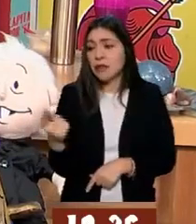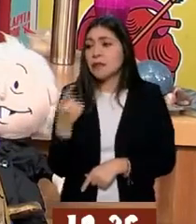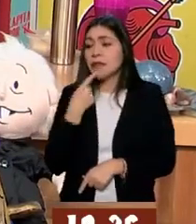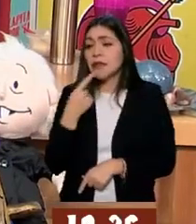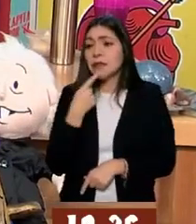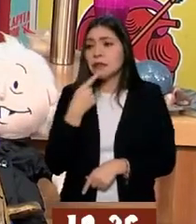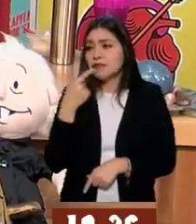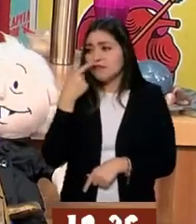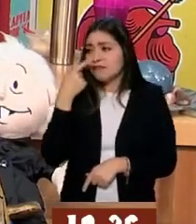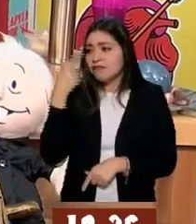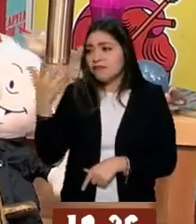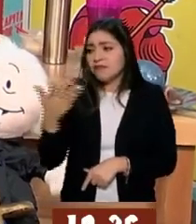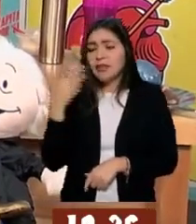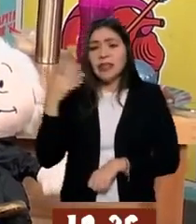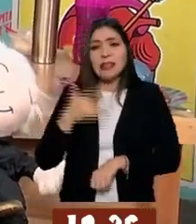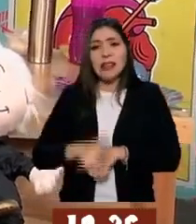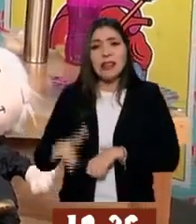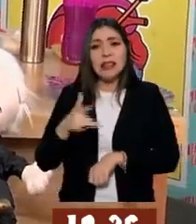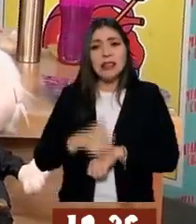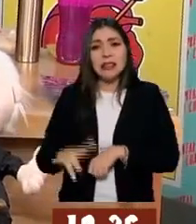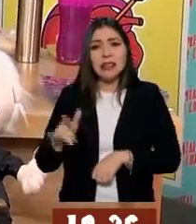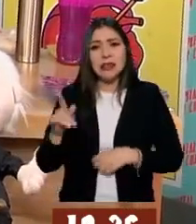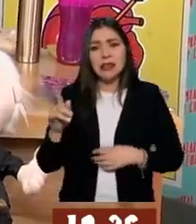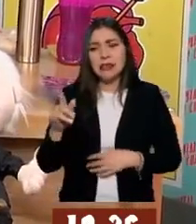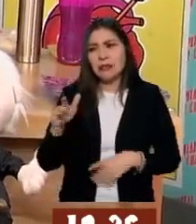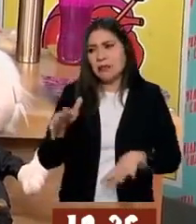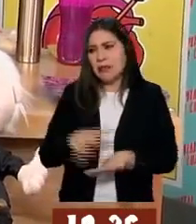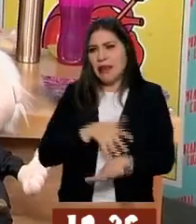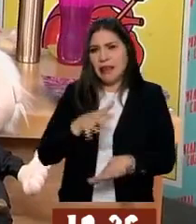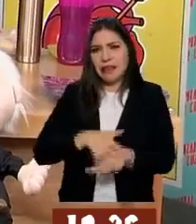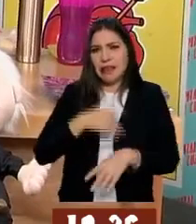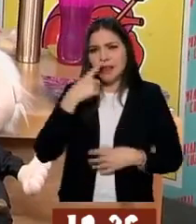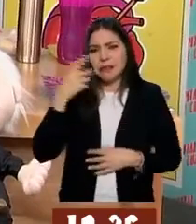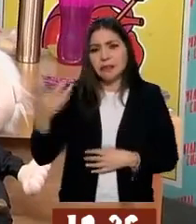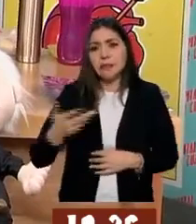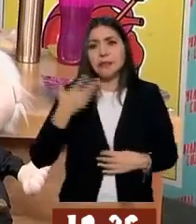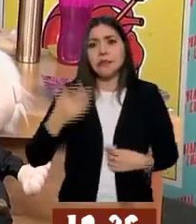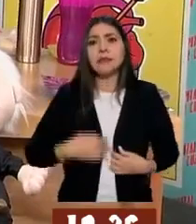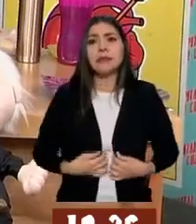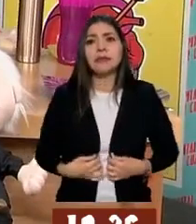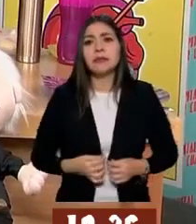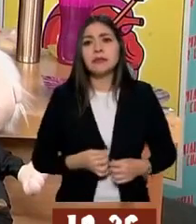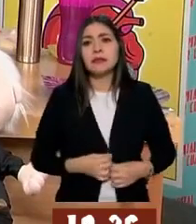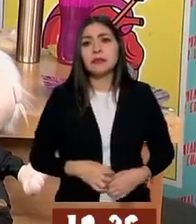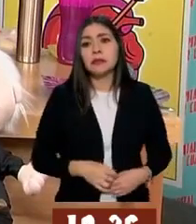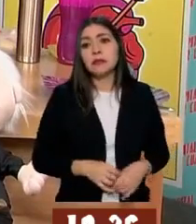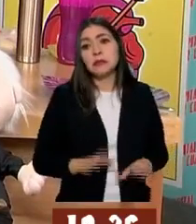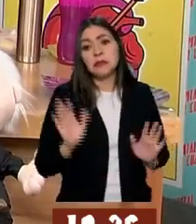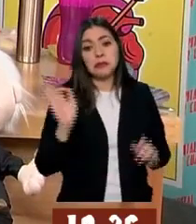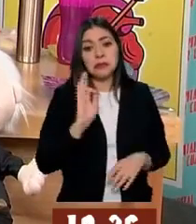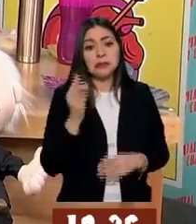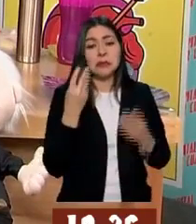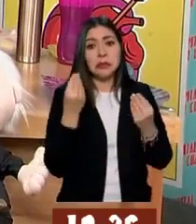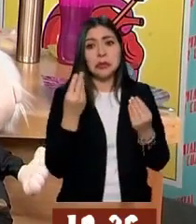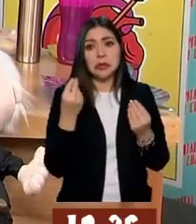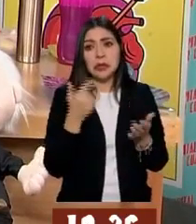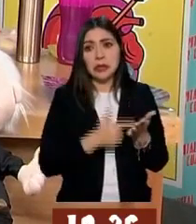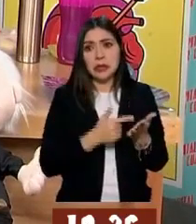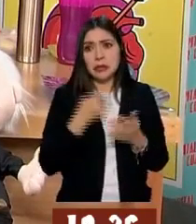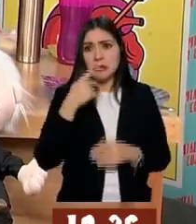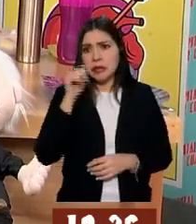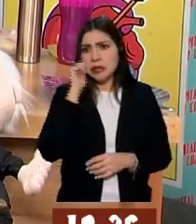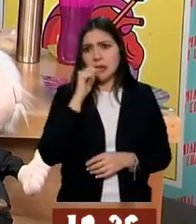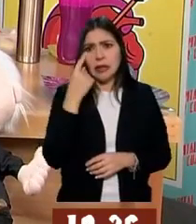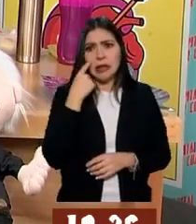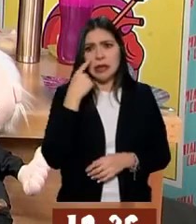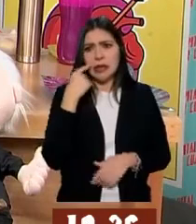a queso de patas. ¿Será por otras razas que sean este rafa? Se lo juro. A lo mejor viene con un poco más de concentración de grasa, pero en promedio la leche